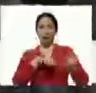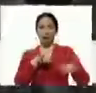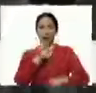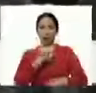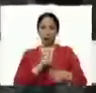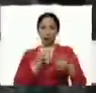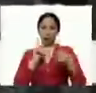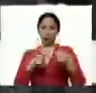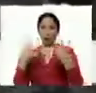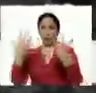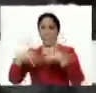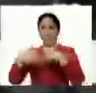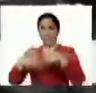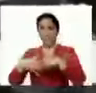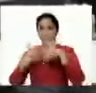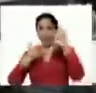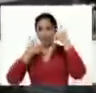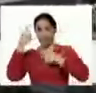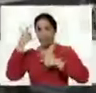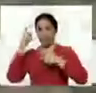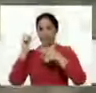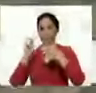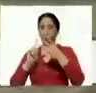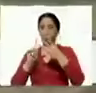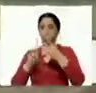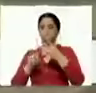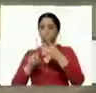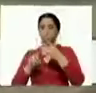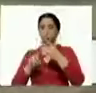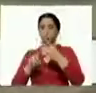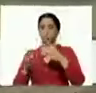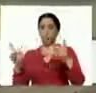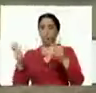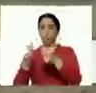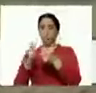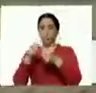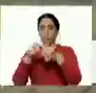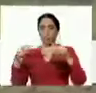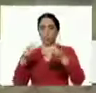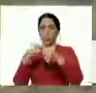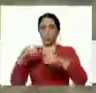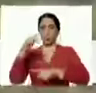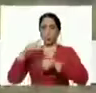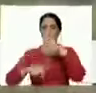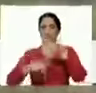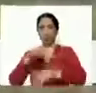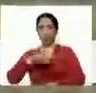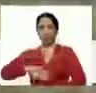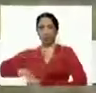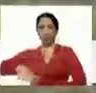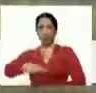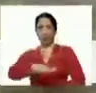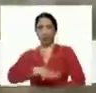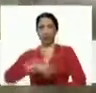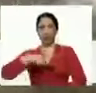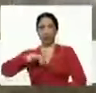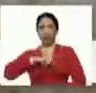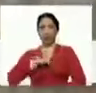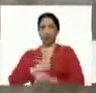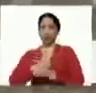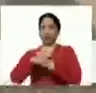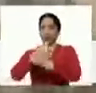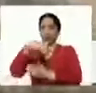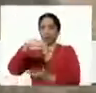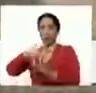la corporación Hugo Chávez y desde luego los pequeños y medianos productores del campo en nuestro querido